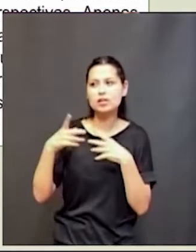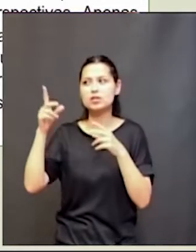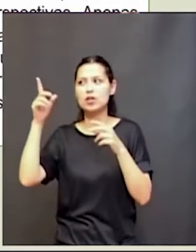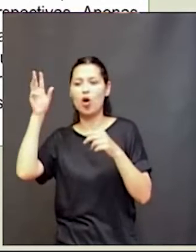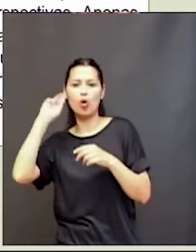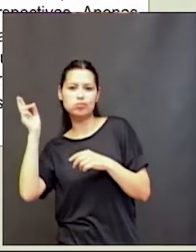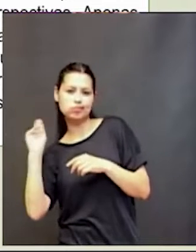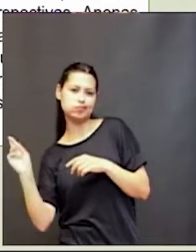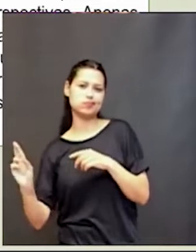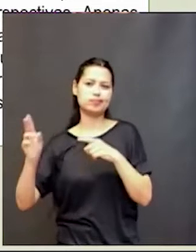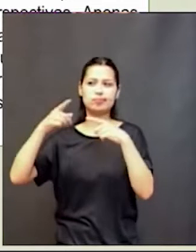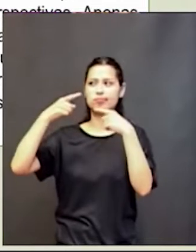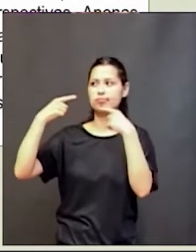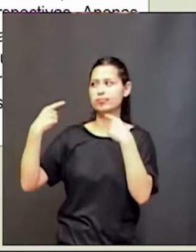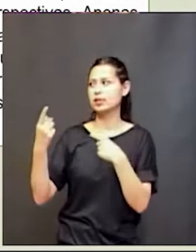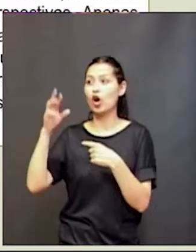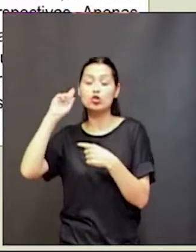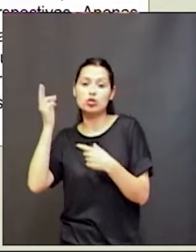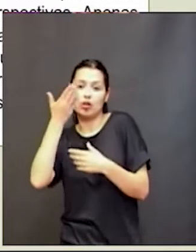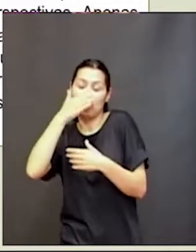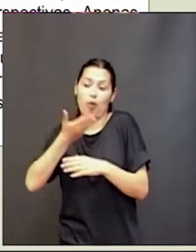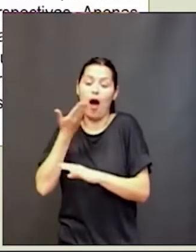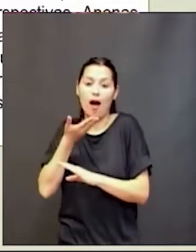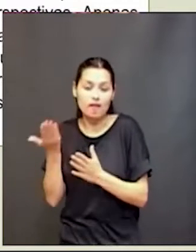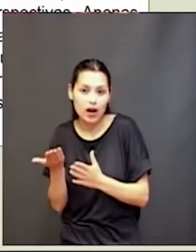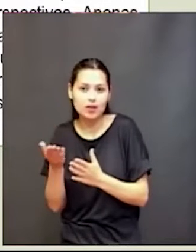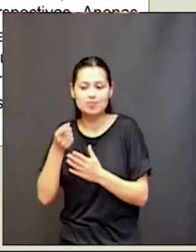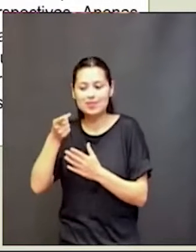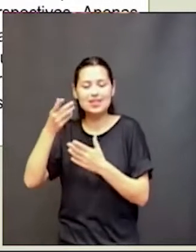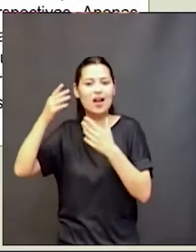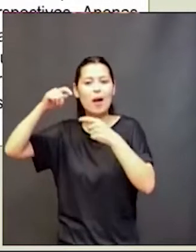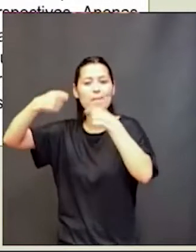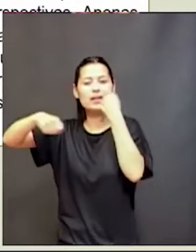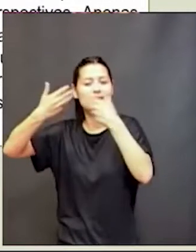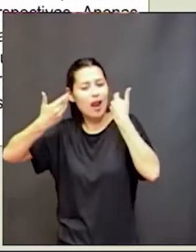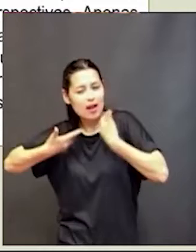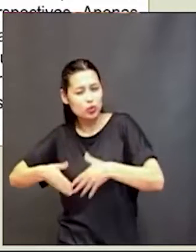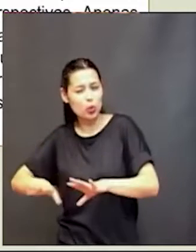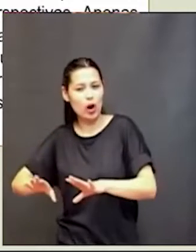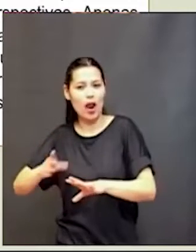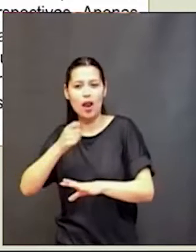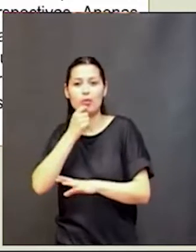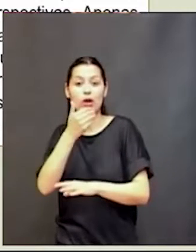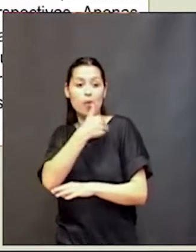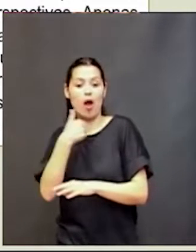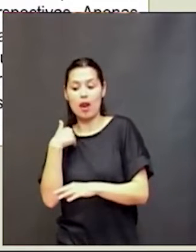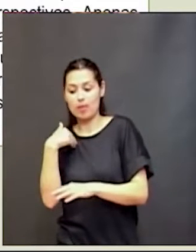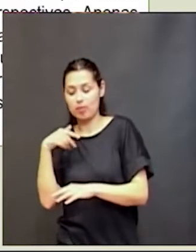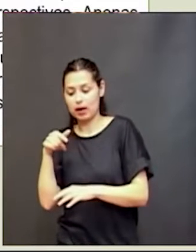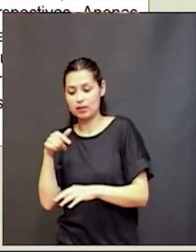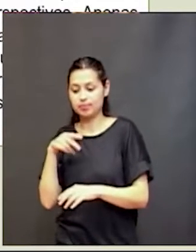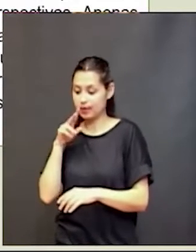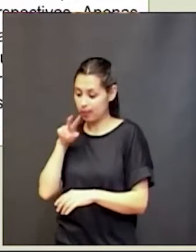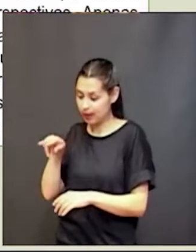algún momento nos van a hacer hablar, y entonces naturalmente esa plasticidad se predispone a mirar a la mamá, a los hermanos, a